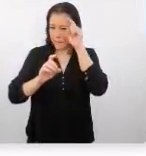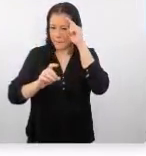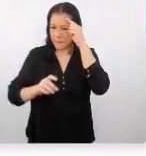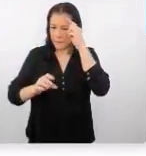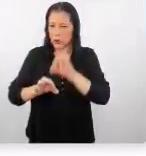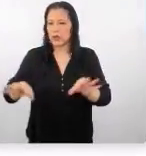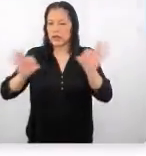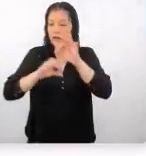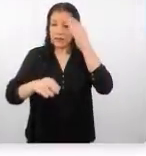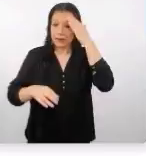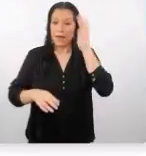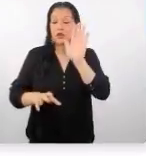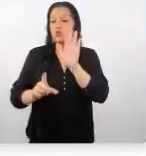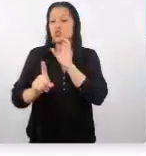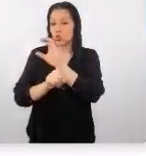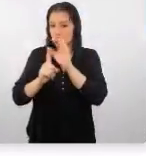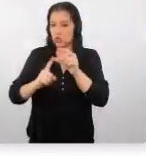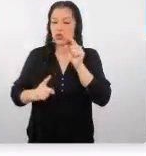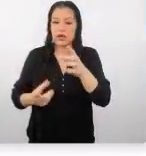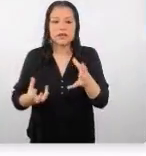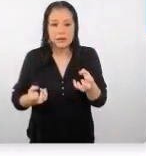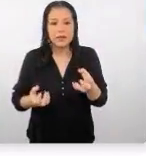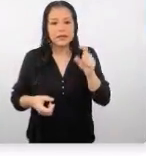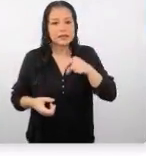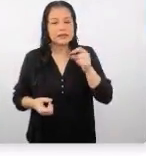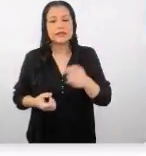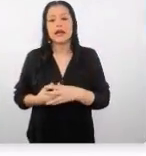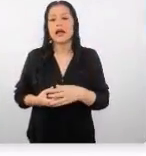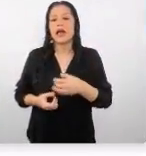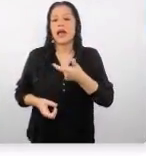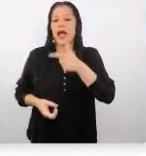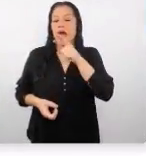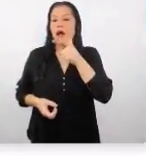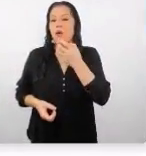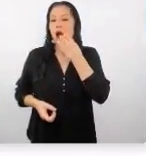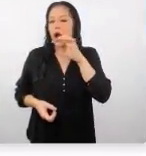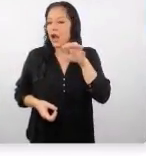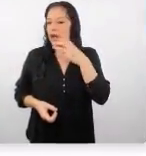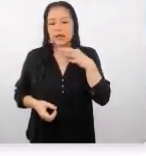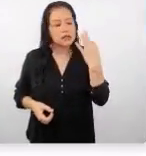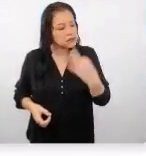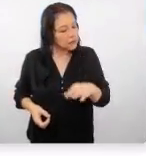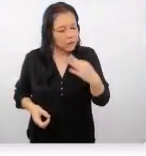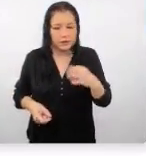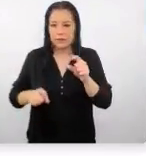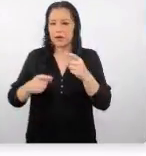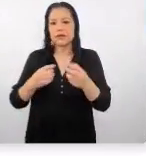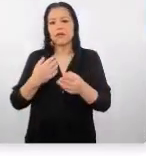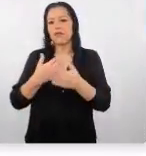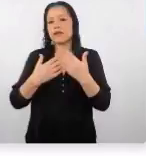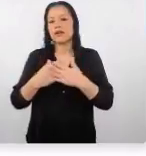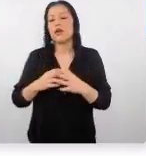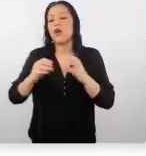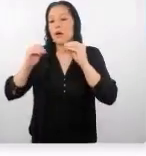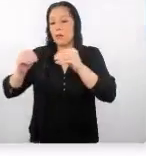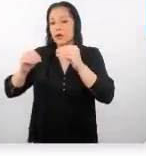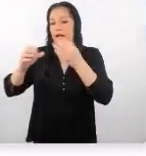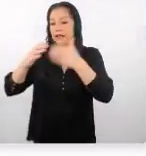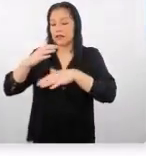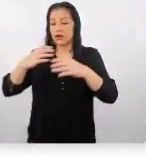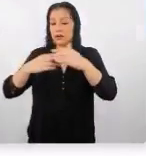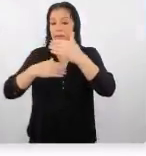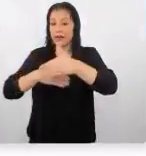ellos también les gusta disponer mucho de agua caliente para poder tomarte. Entonces, algo tan sencillo como colocar un hervidor en el cuarto